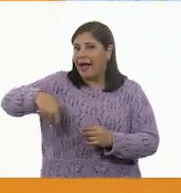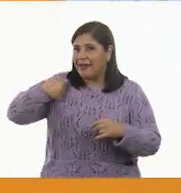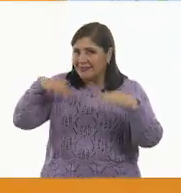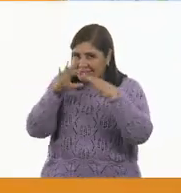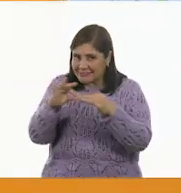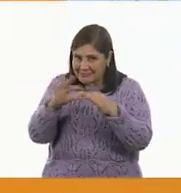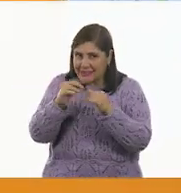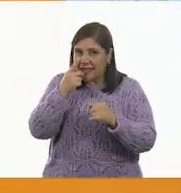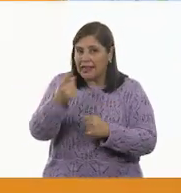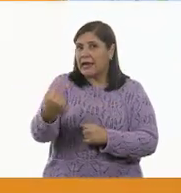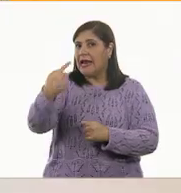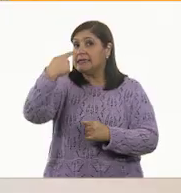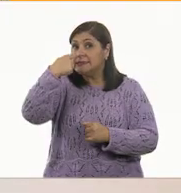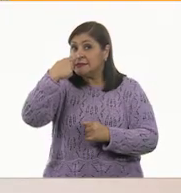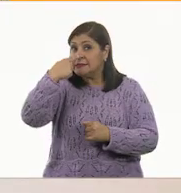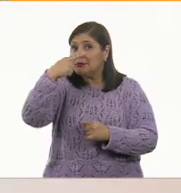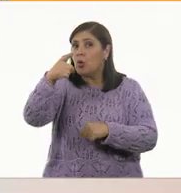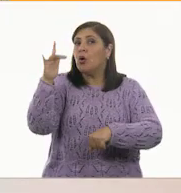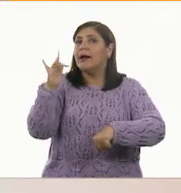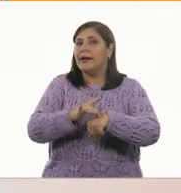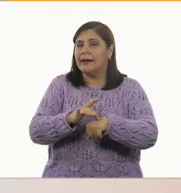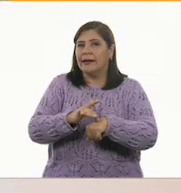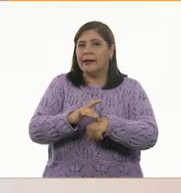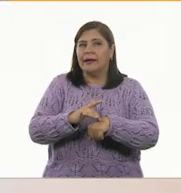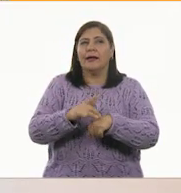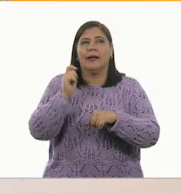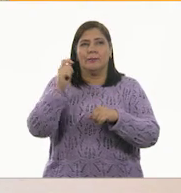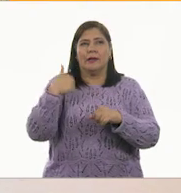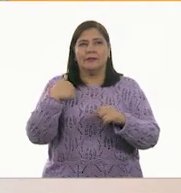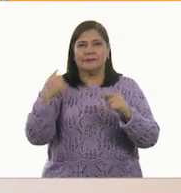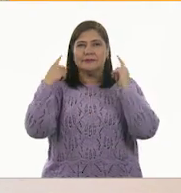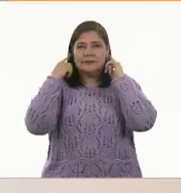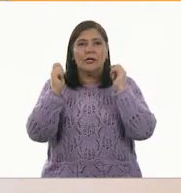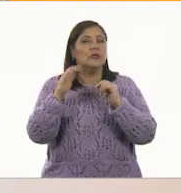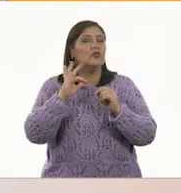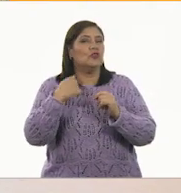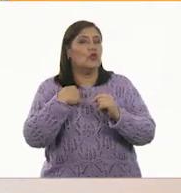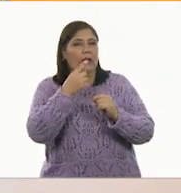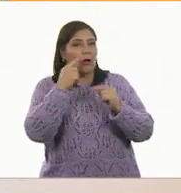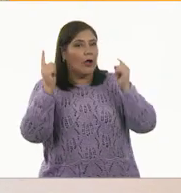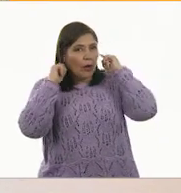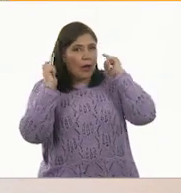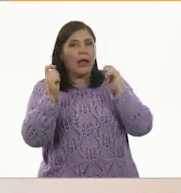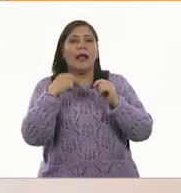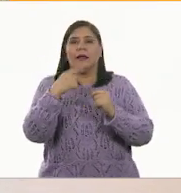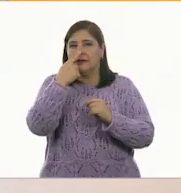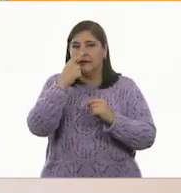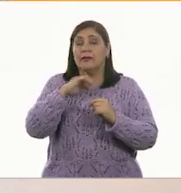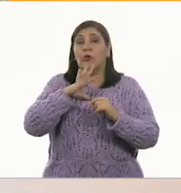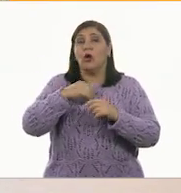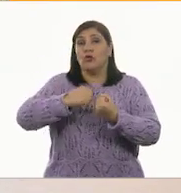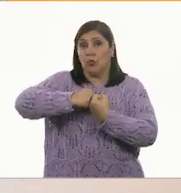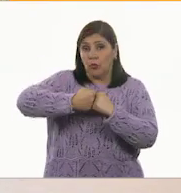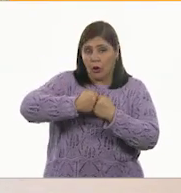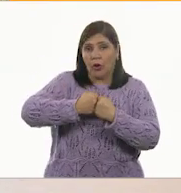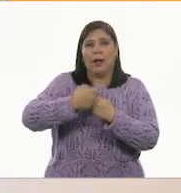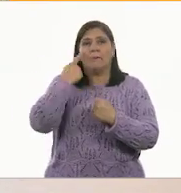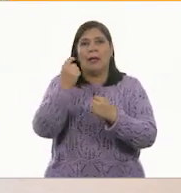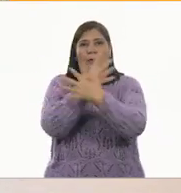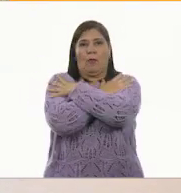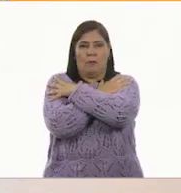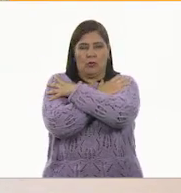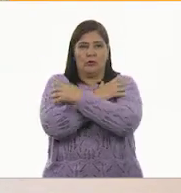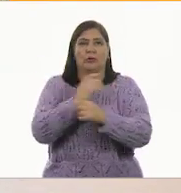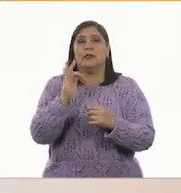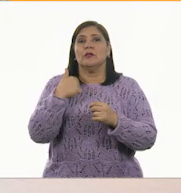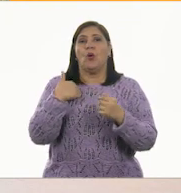cuando yo te diga nariz, ¿vas a tocar? Orejas. Ok. Si yo digo orejas... Nariz. Perfecto. Si yo digo rodillas... Hombros. Ok.